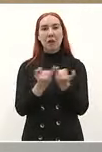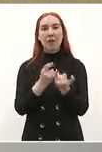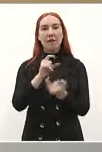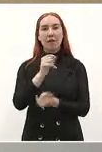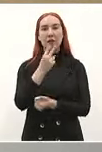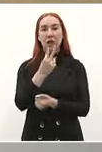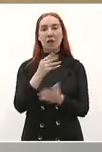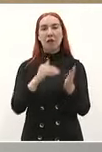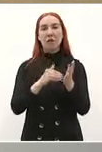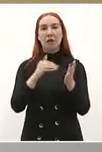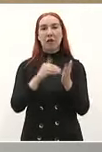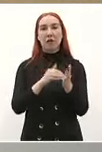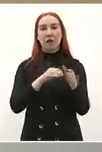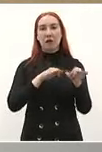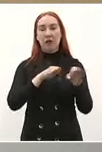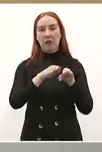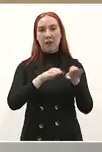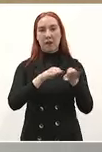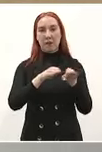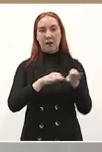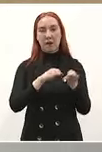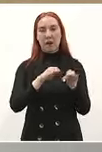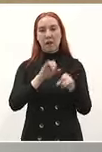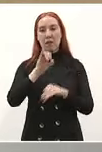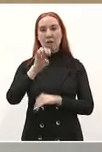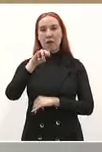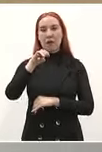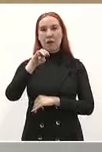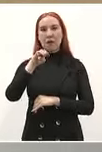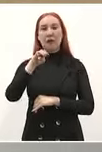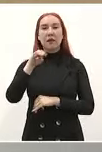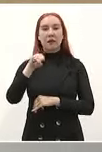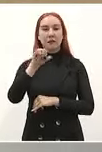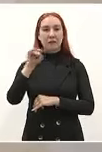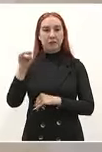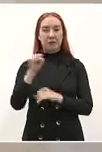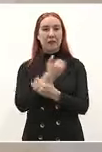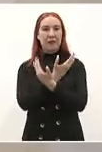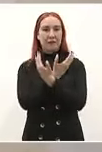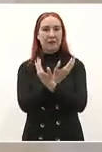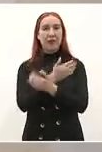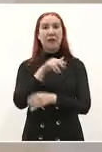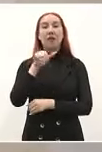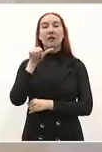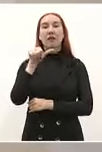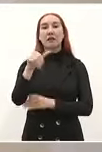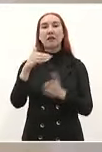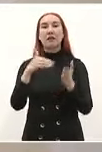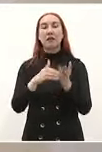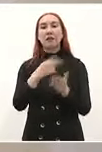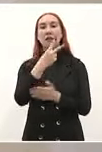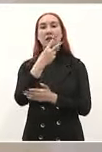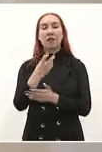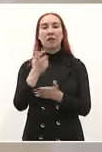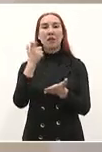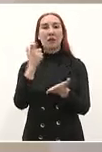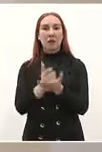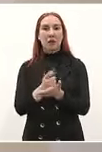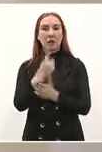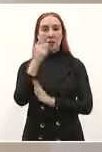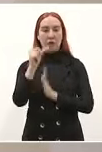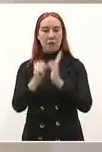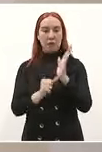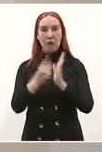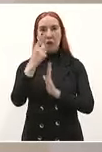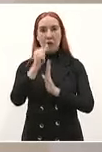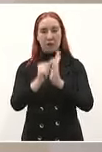trabajadores inscritos al seguro social 16 mil 200 pesos mensuales ningún maestro